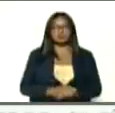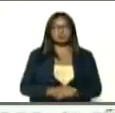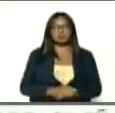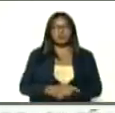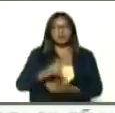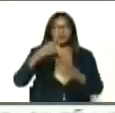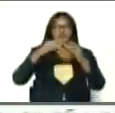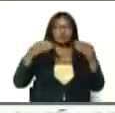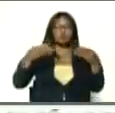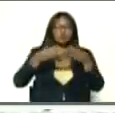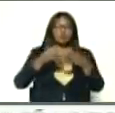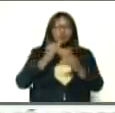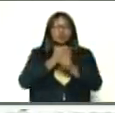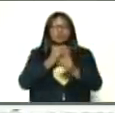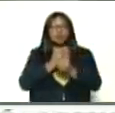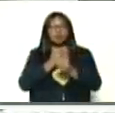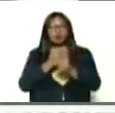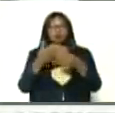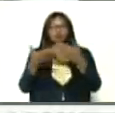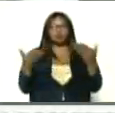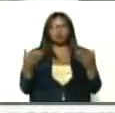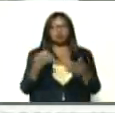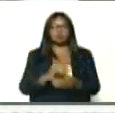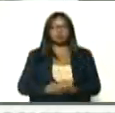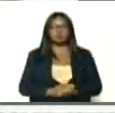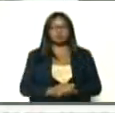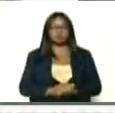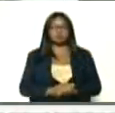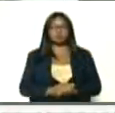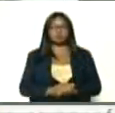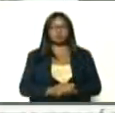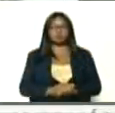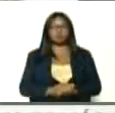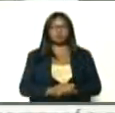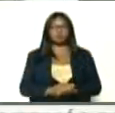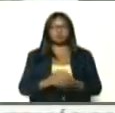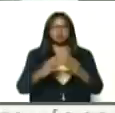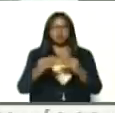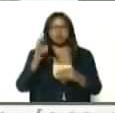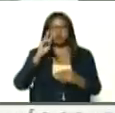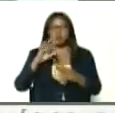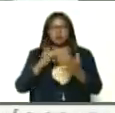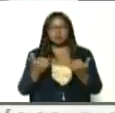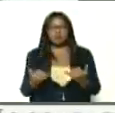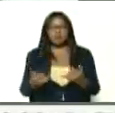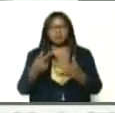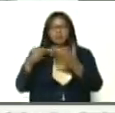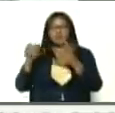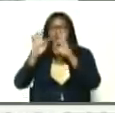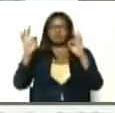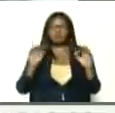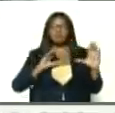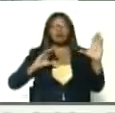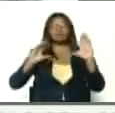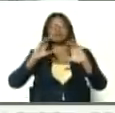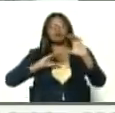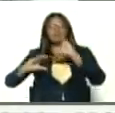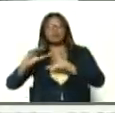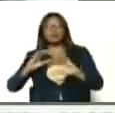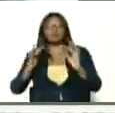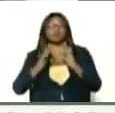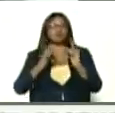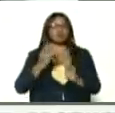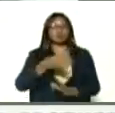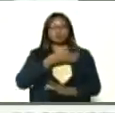a usted, a todo el equipo de trabajo, a todo el equipo, a todos los que nos ven, a través de los distintos medios de comunicación, las redes